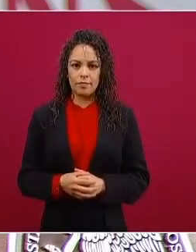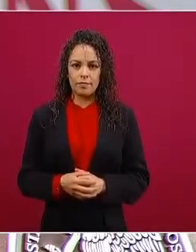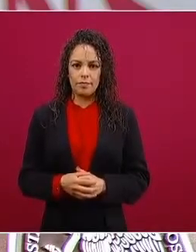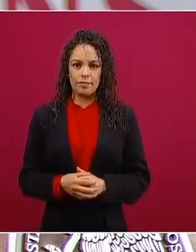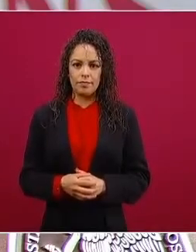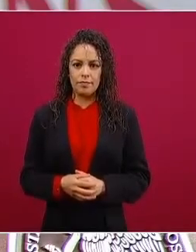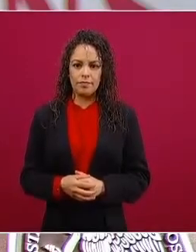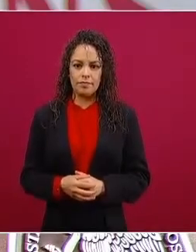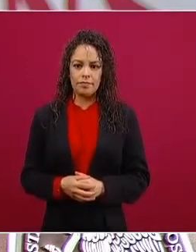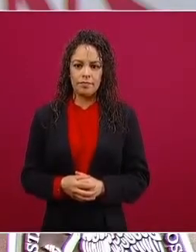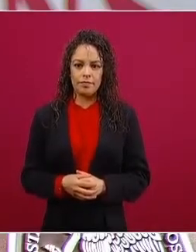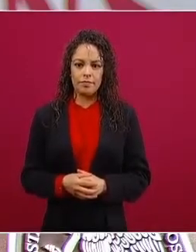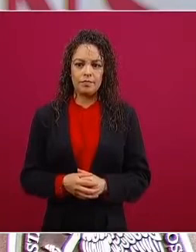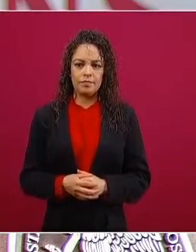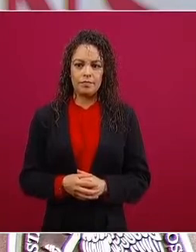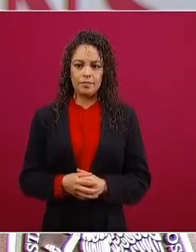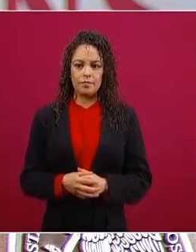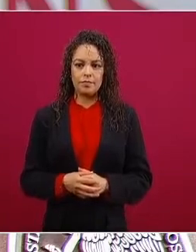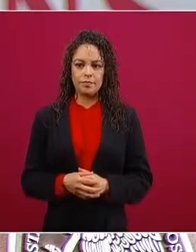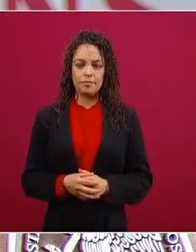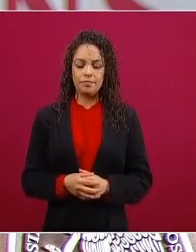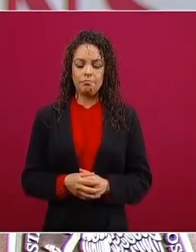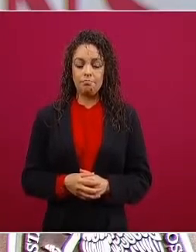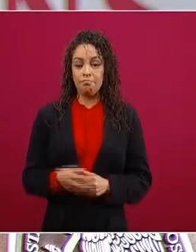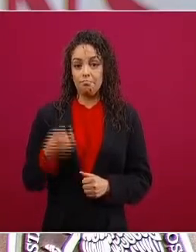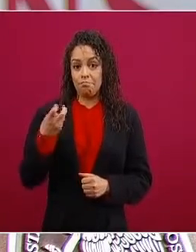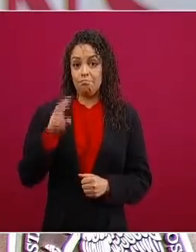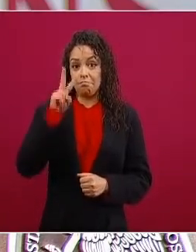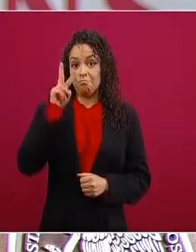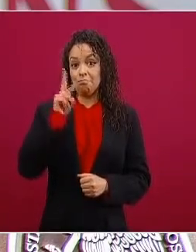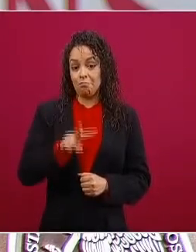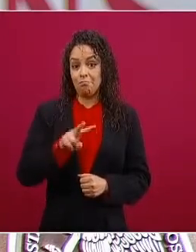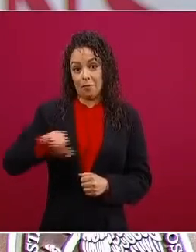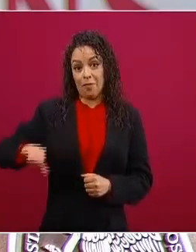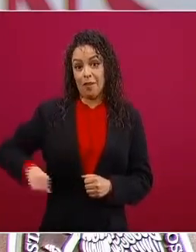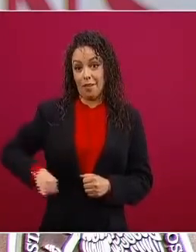es un buen tema de análisis